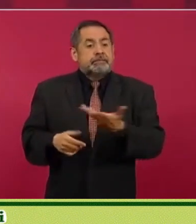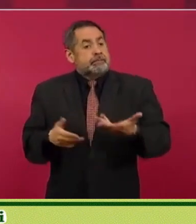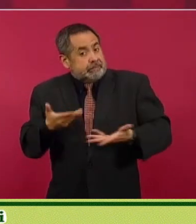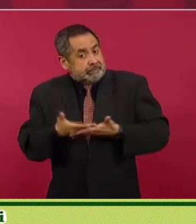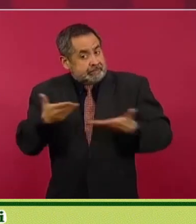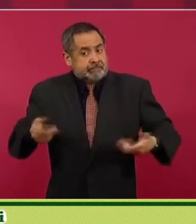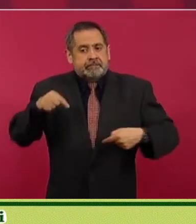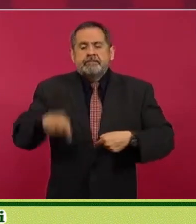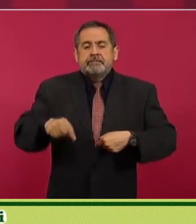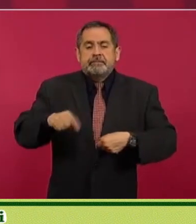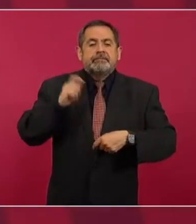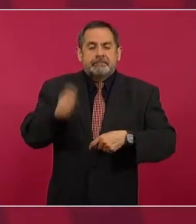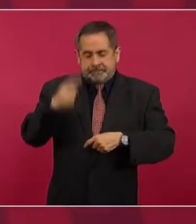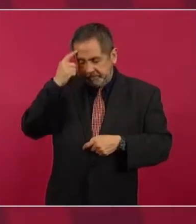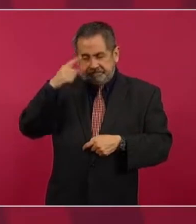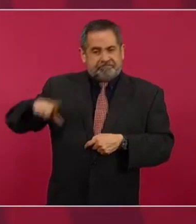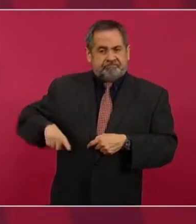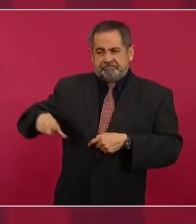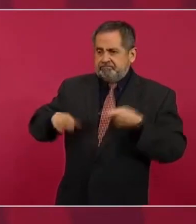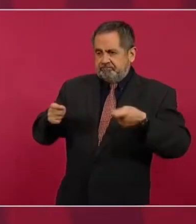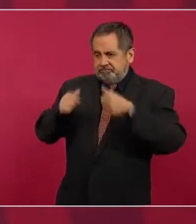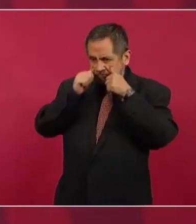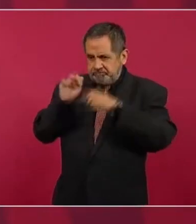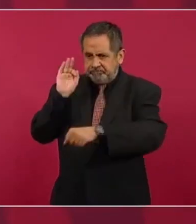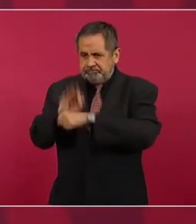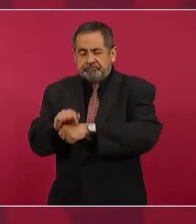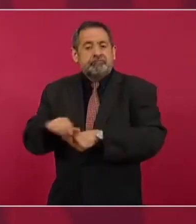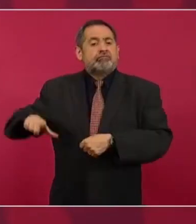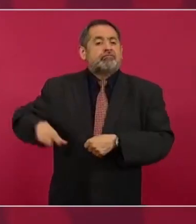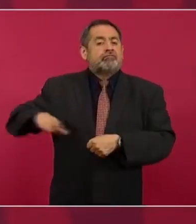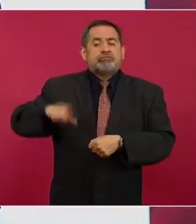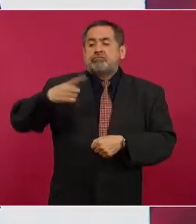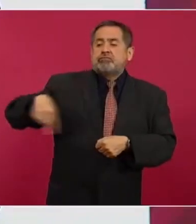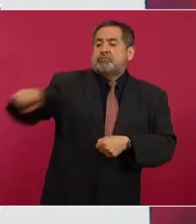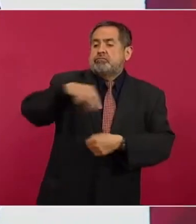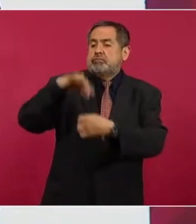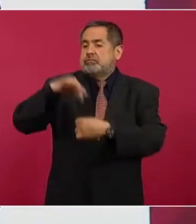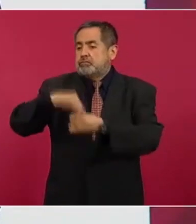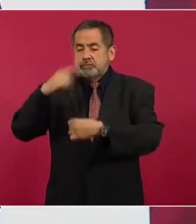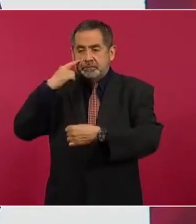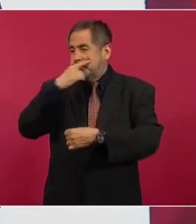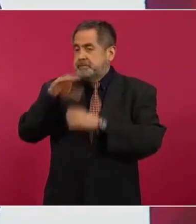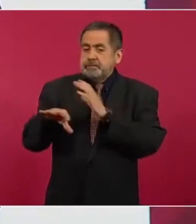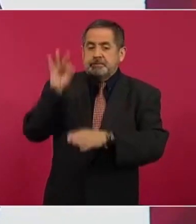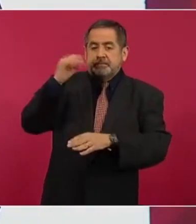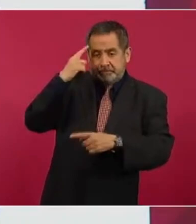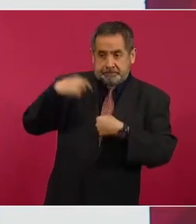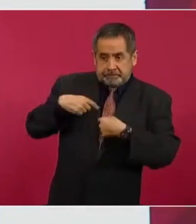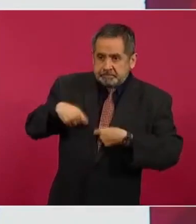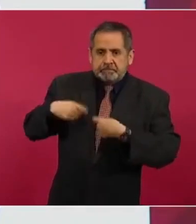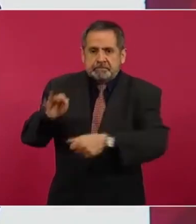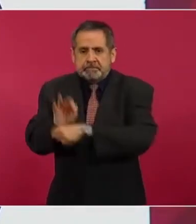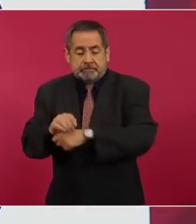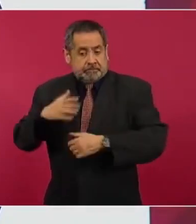tiene un gobierno democrático, un gobierno del pueblo y para el pueblo, que no se